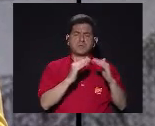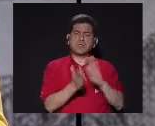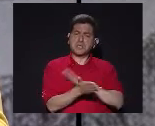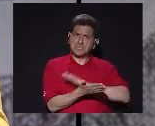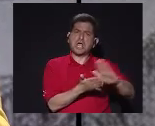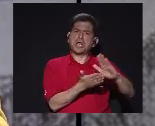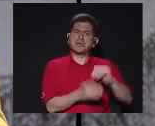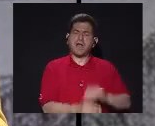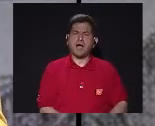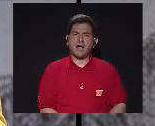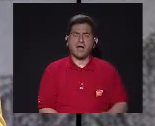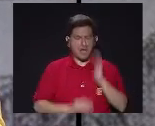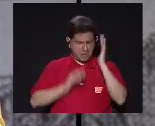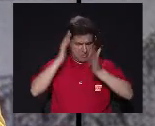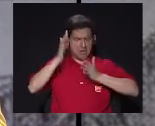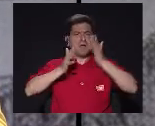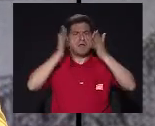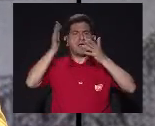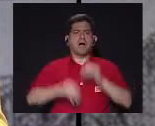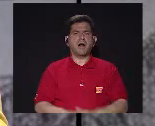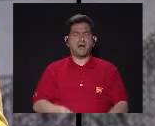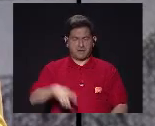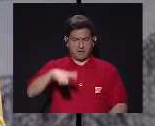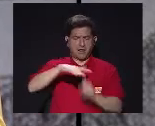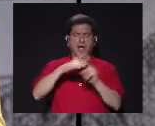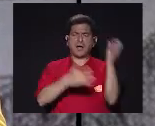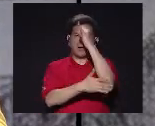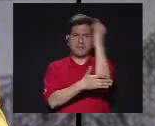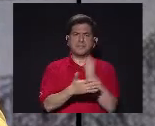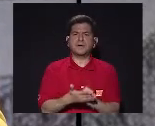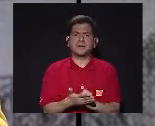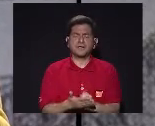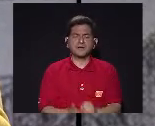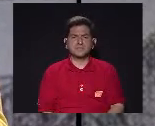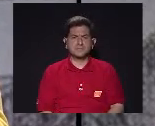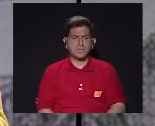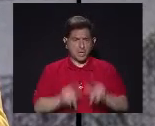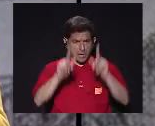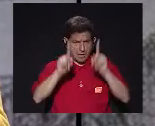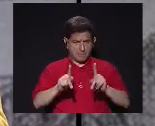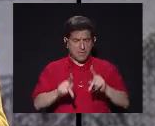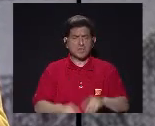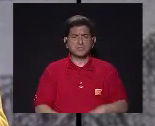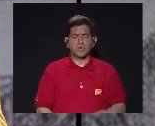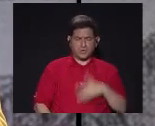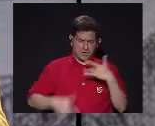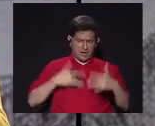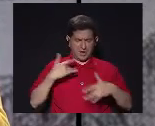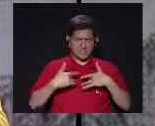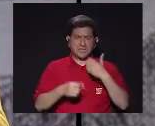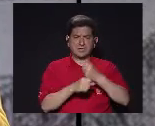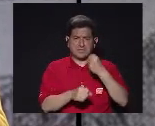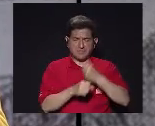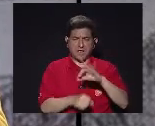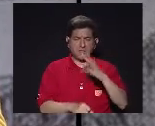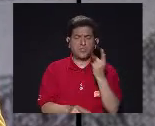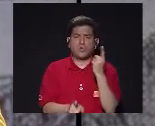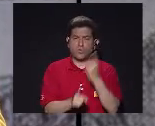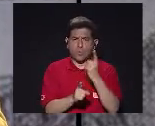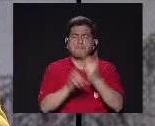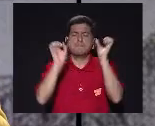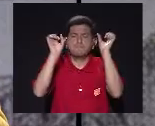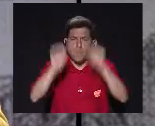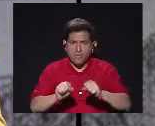condiciones dignas Ahí se puede crear Ahí puede surgir arte Ahí puede surgir gente Muy sensible Si se trabaja De la forma